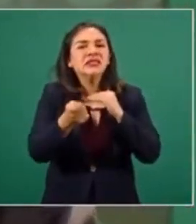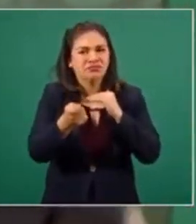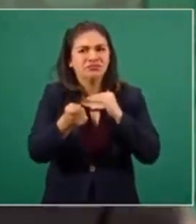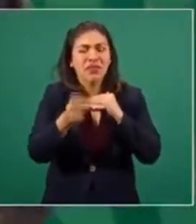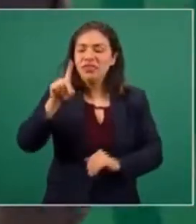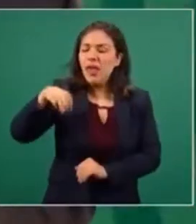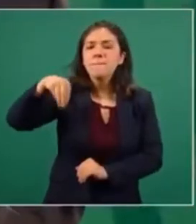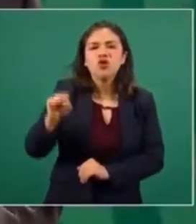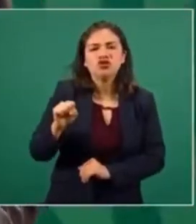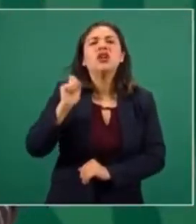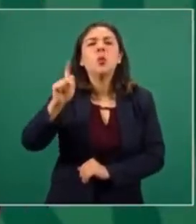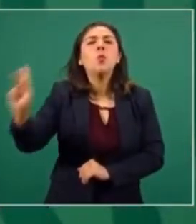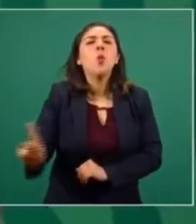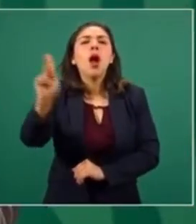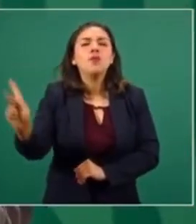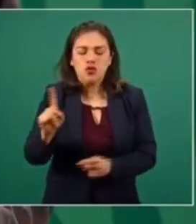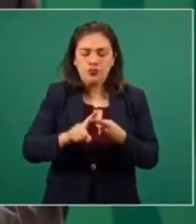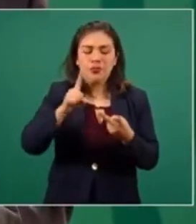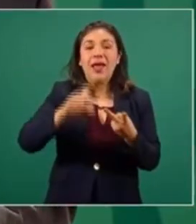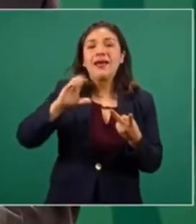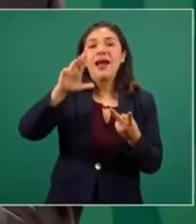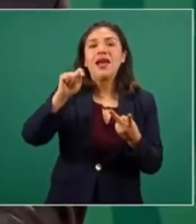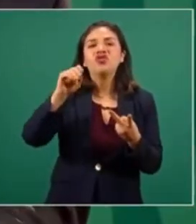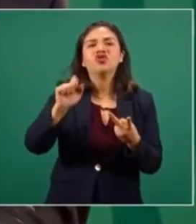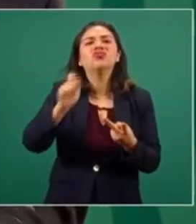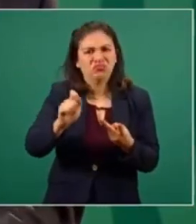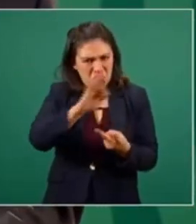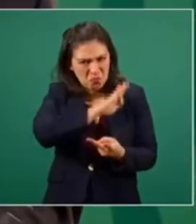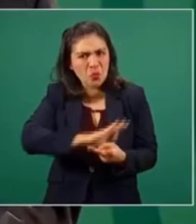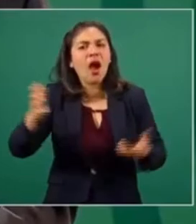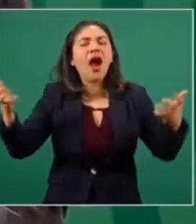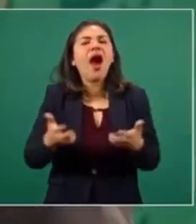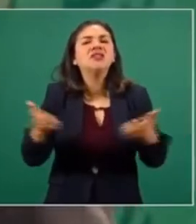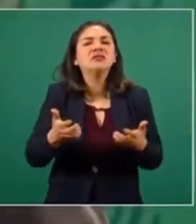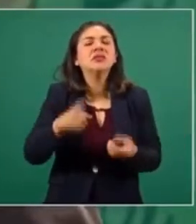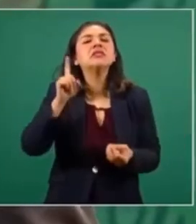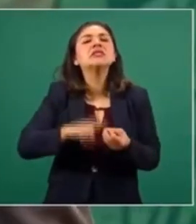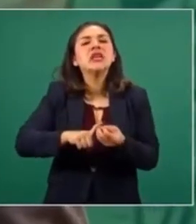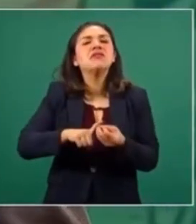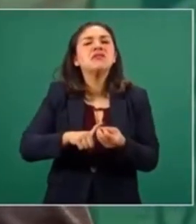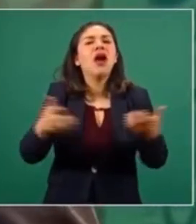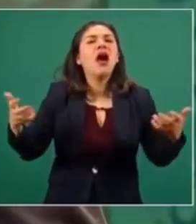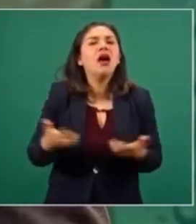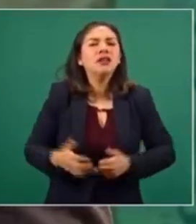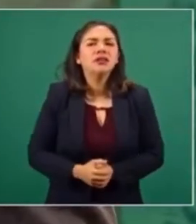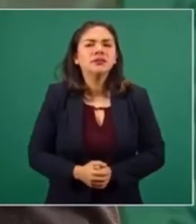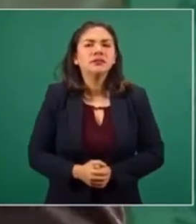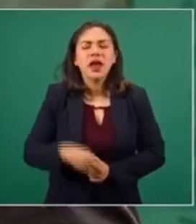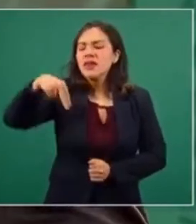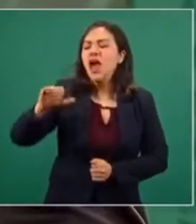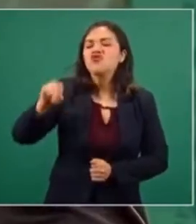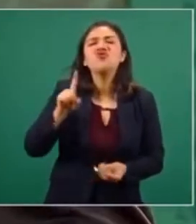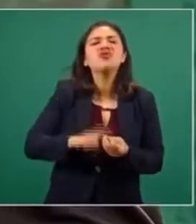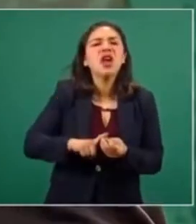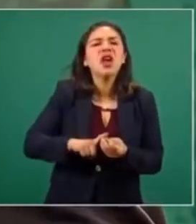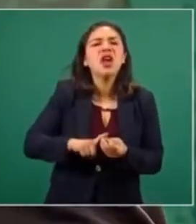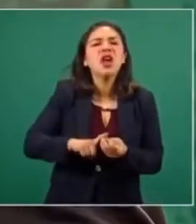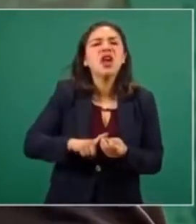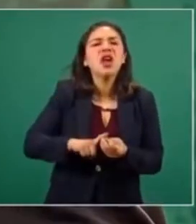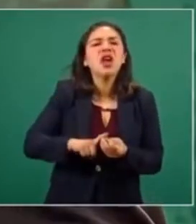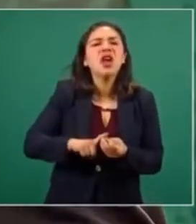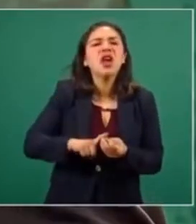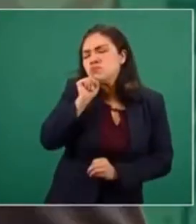es pueblo, Kratos es poder, la democracia es el poder del pueblo. ¿Y quiénes son los nacos? Pues los integrantes del pueblo.